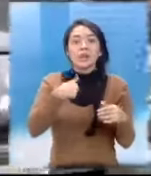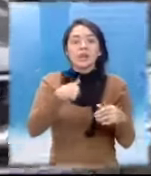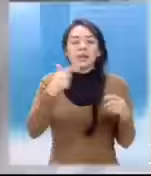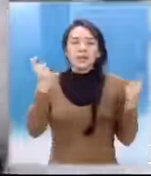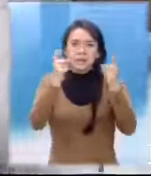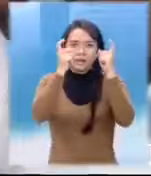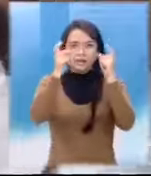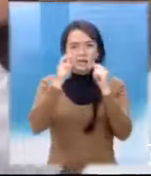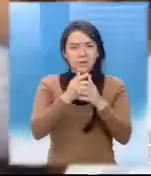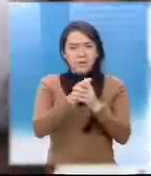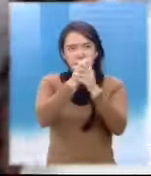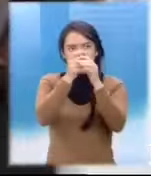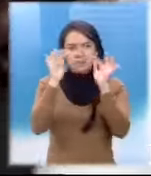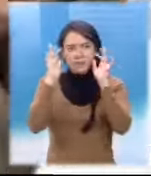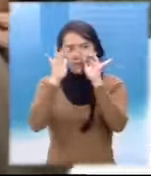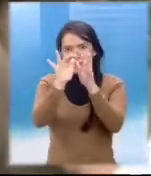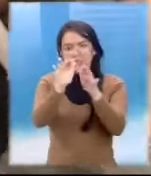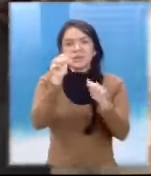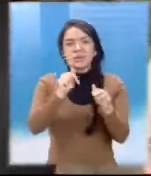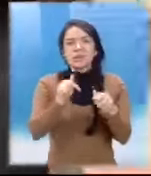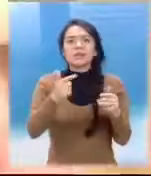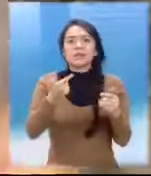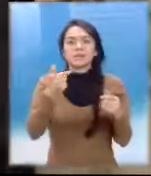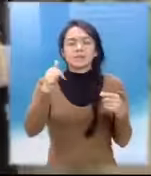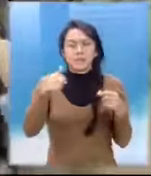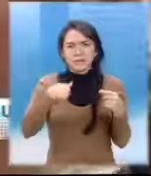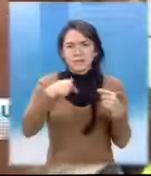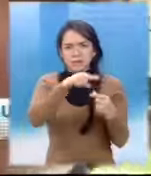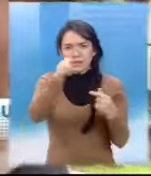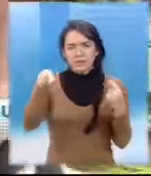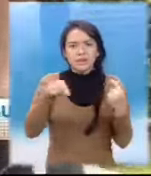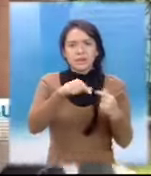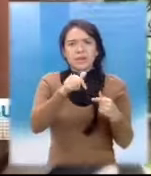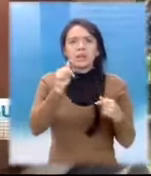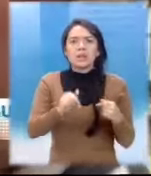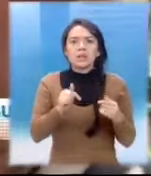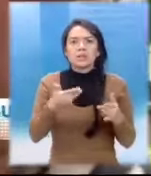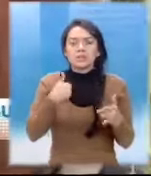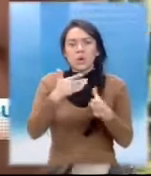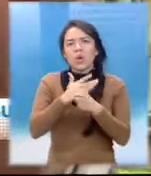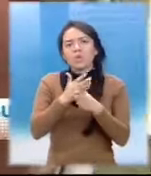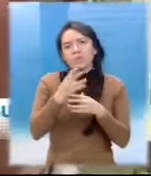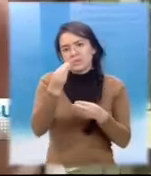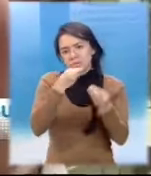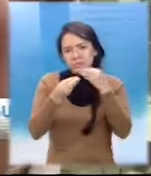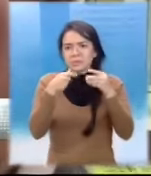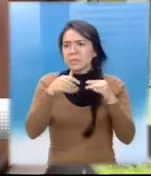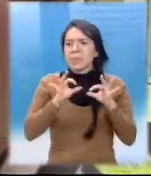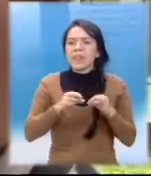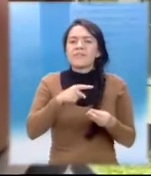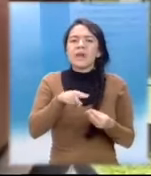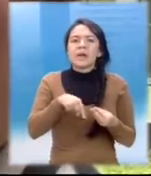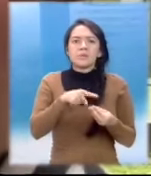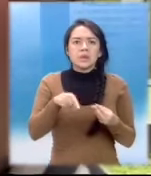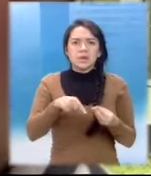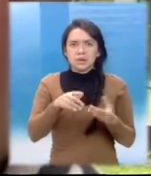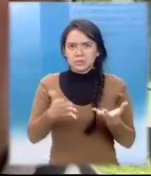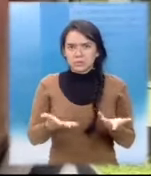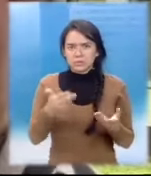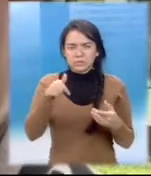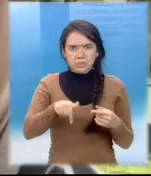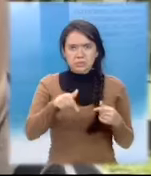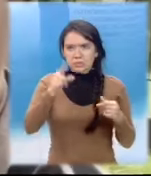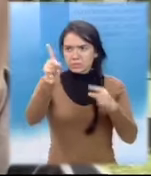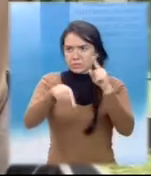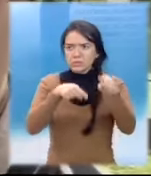espirituosas La funcionaria y su familia armaron un zafarrancho Estábamos compartiendo con familia Y se armó